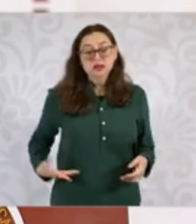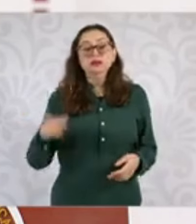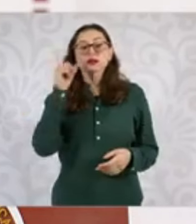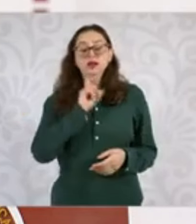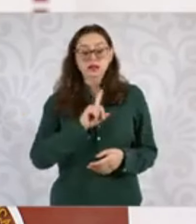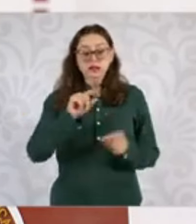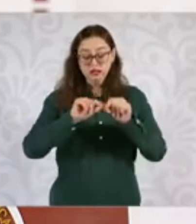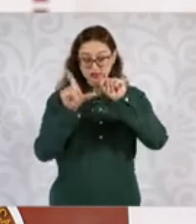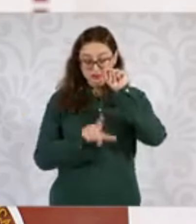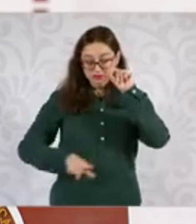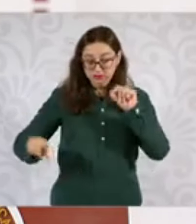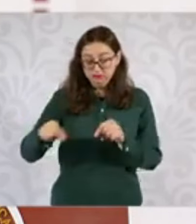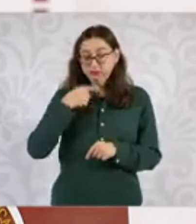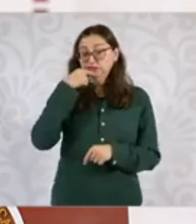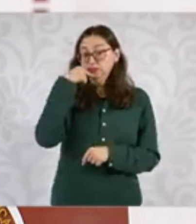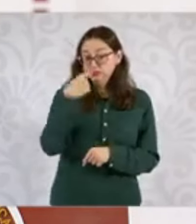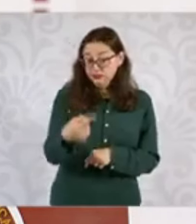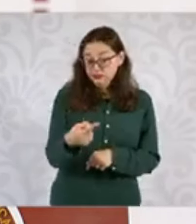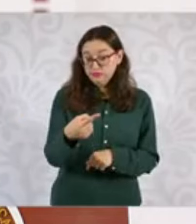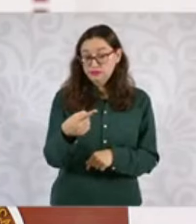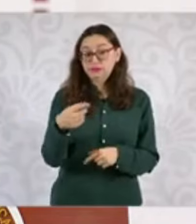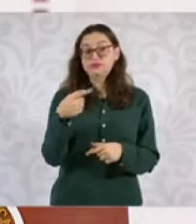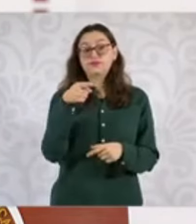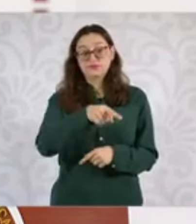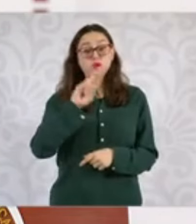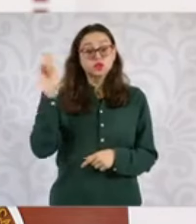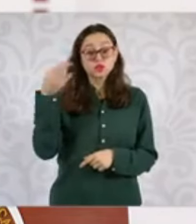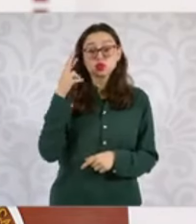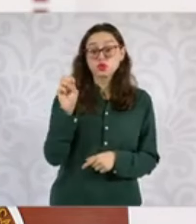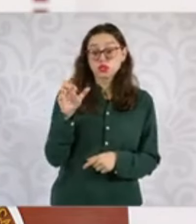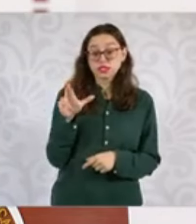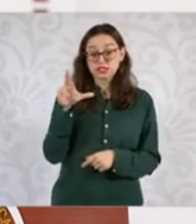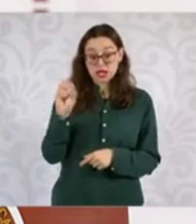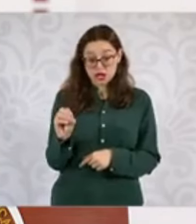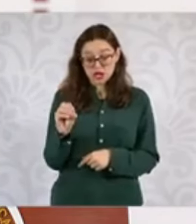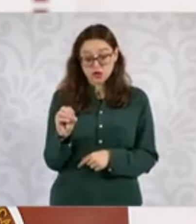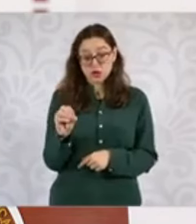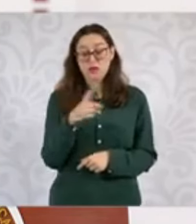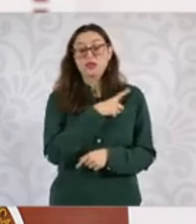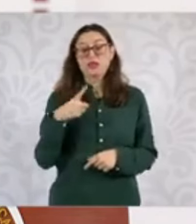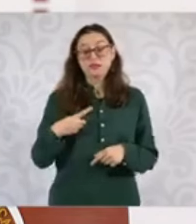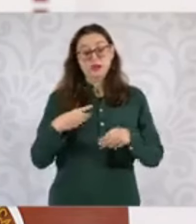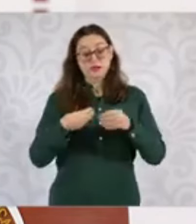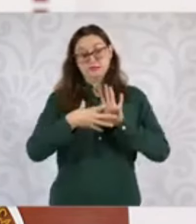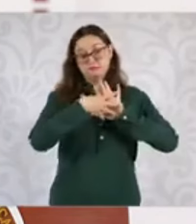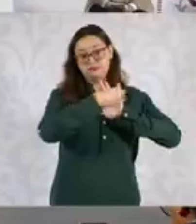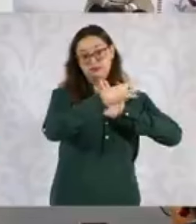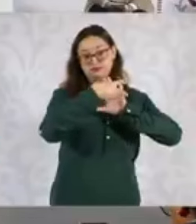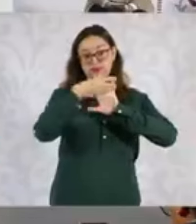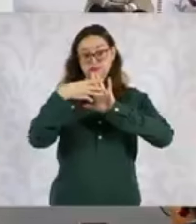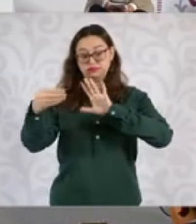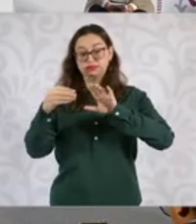determinado que la Universidad Rosario Castellanos se convierta en una universidad nacional. lo mismo que la